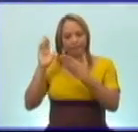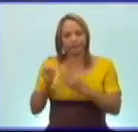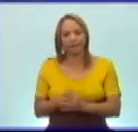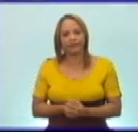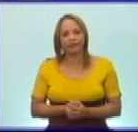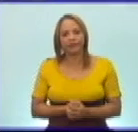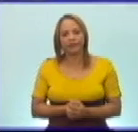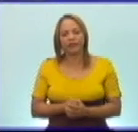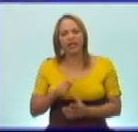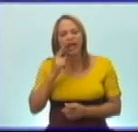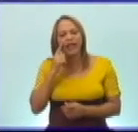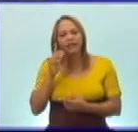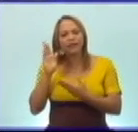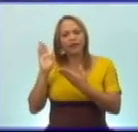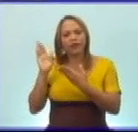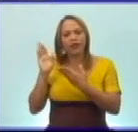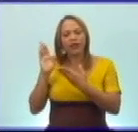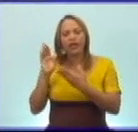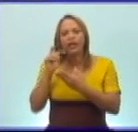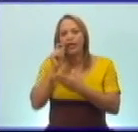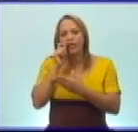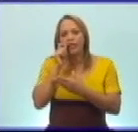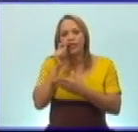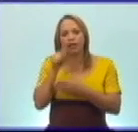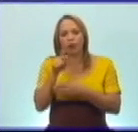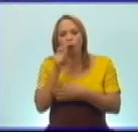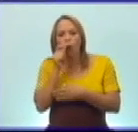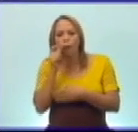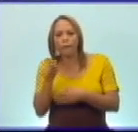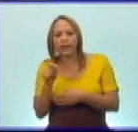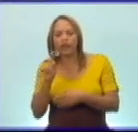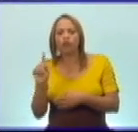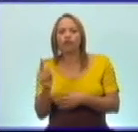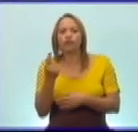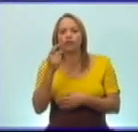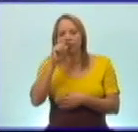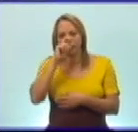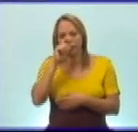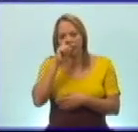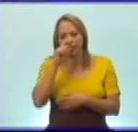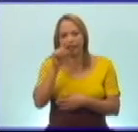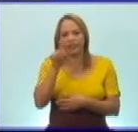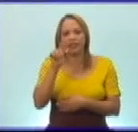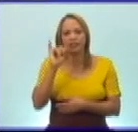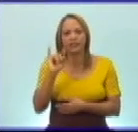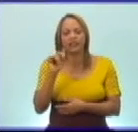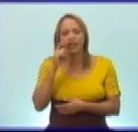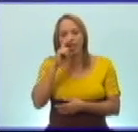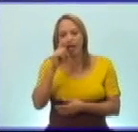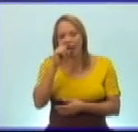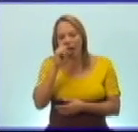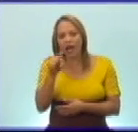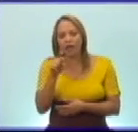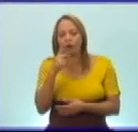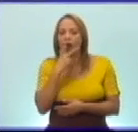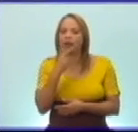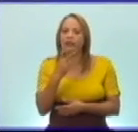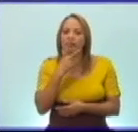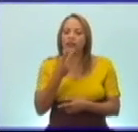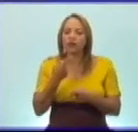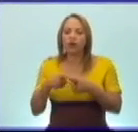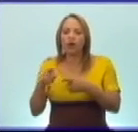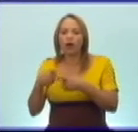Aquí observan a ese combatiente con solo 16 años, como atendió, como otros también,